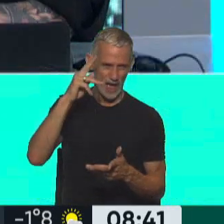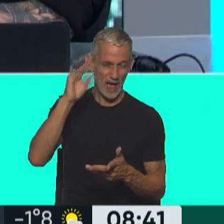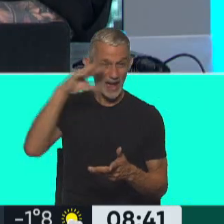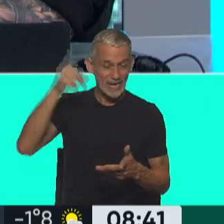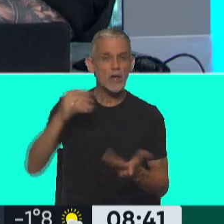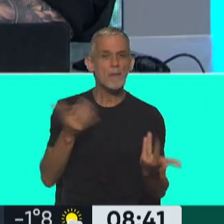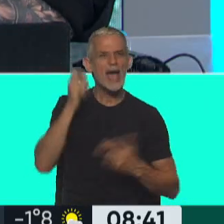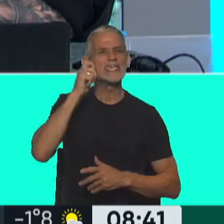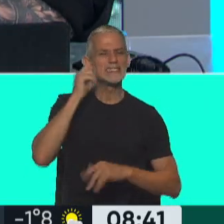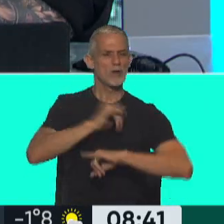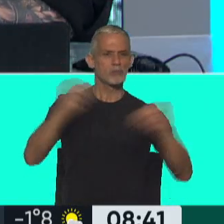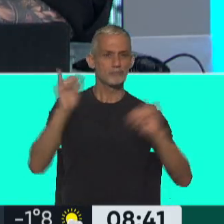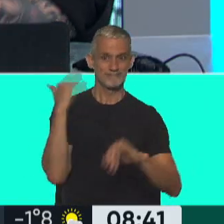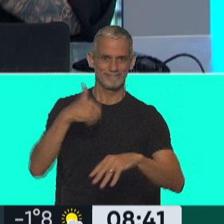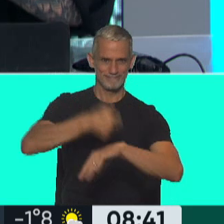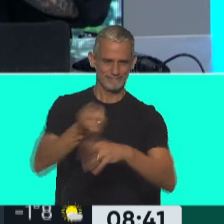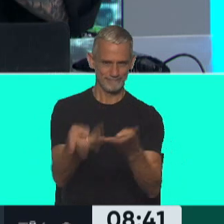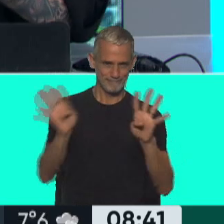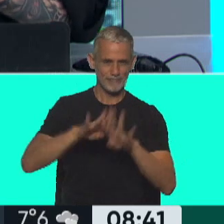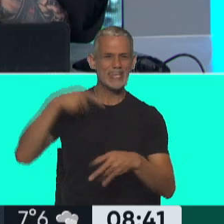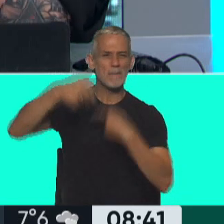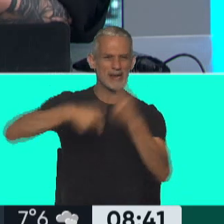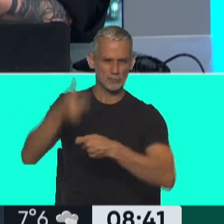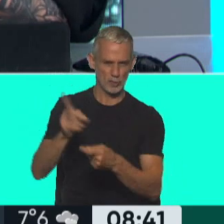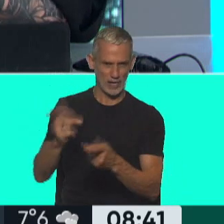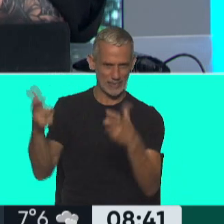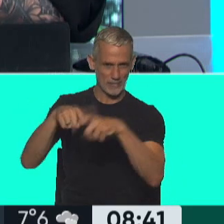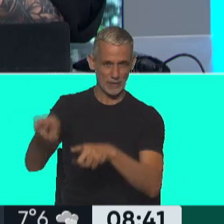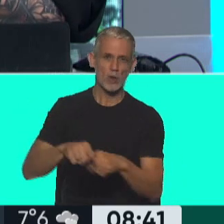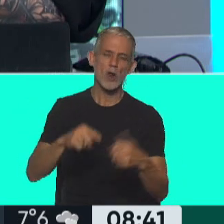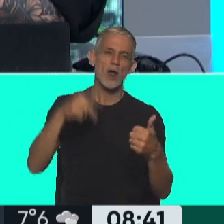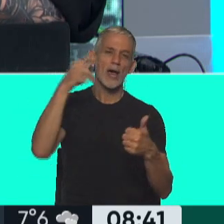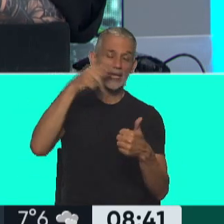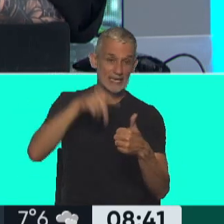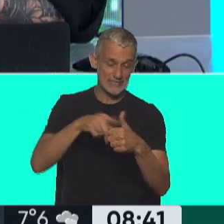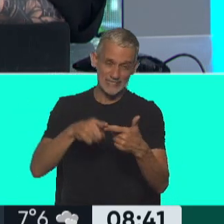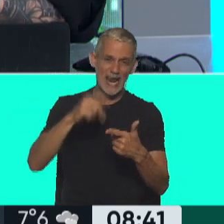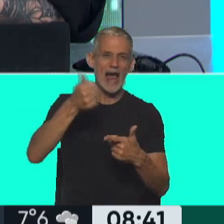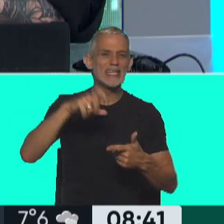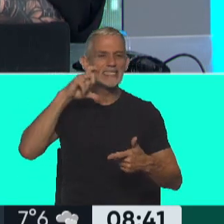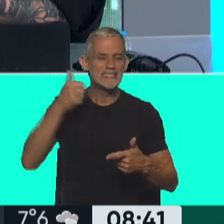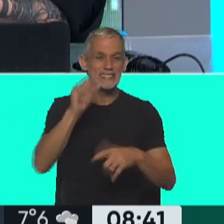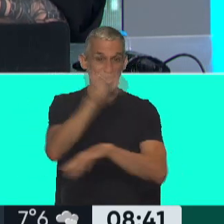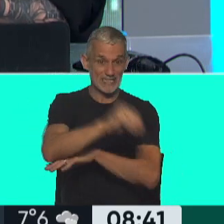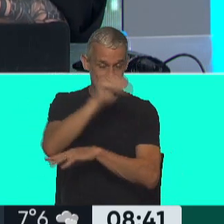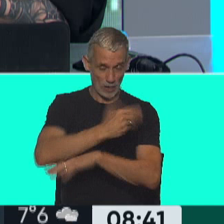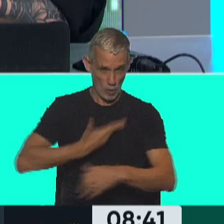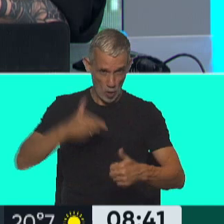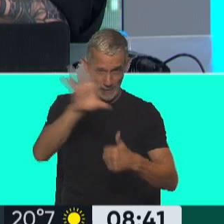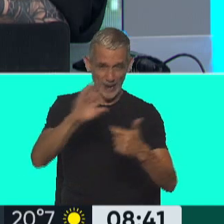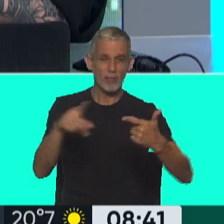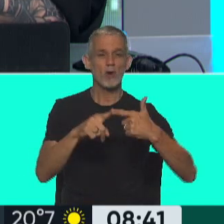estuvo ayer en el Consejo Federal de Inversiones. Entre otros gobernadores, Alicia Kirchner, del gobierno de la provincia de Santa Cruz,